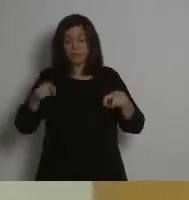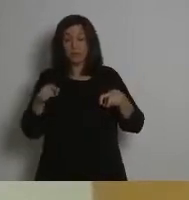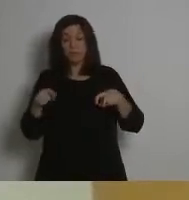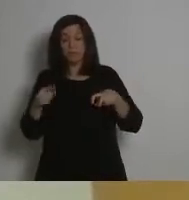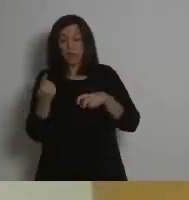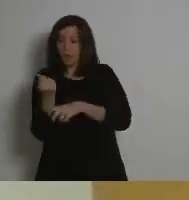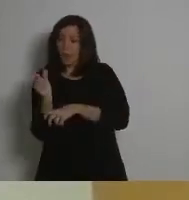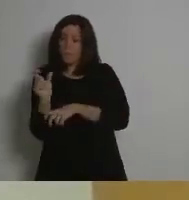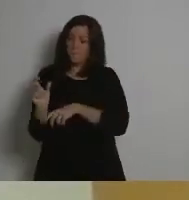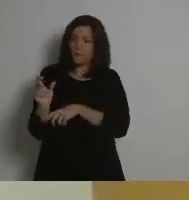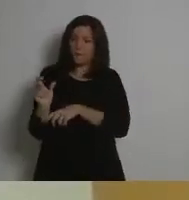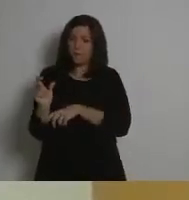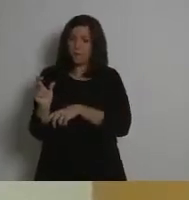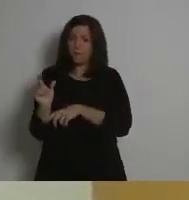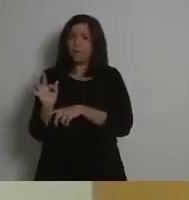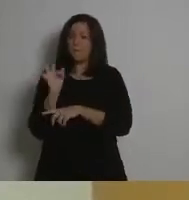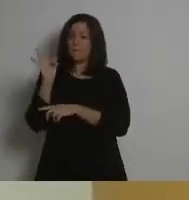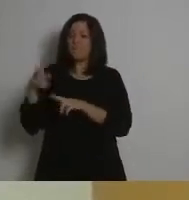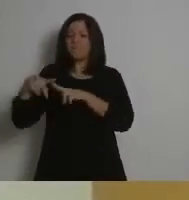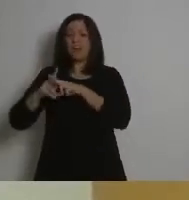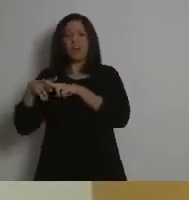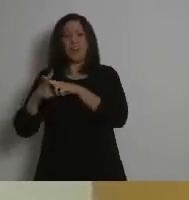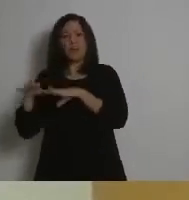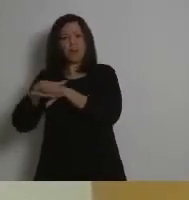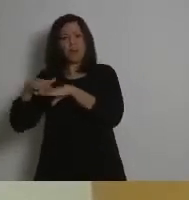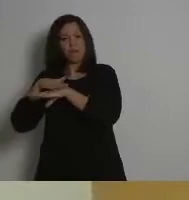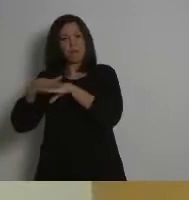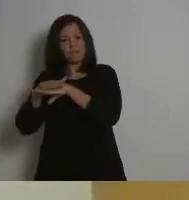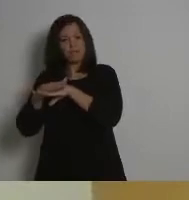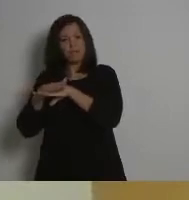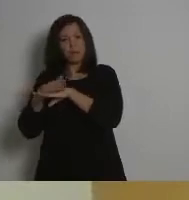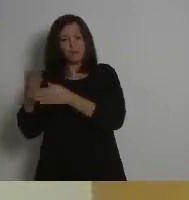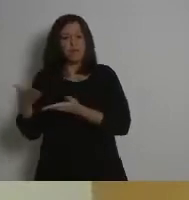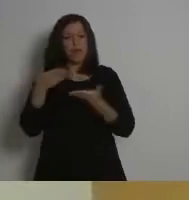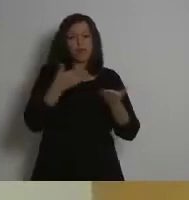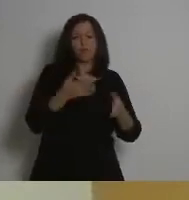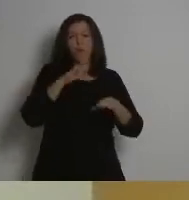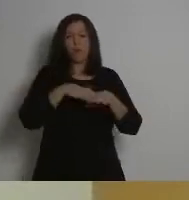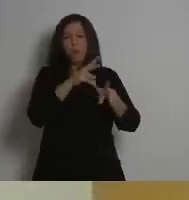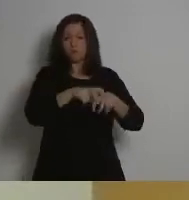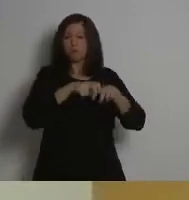¿Están tan alejadas la actividad agraria y la generación de energías renovables?